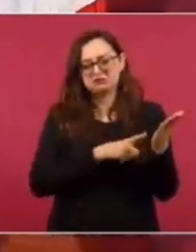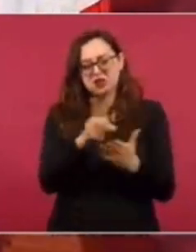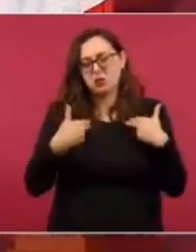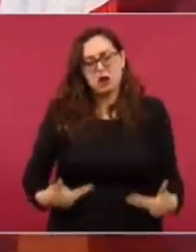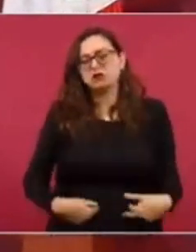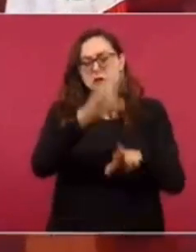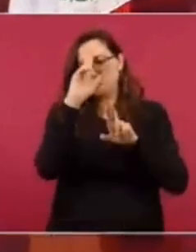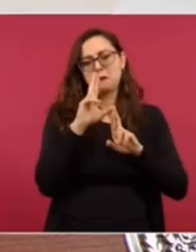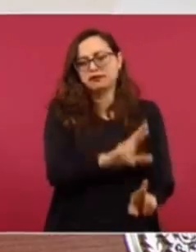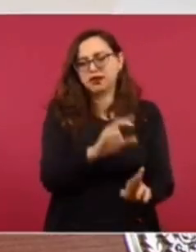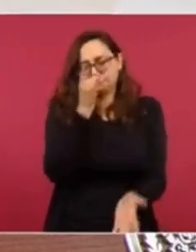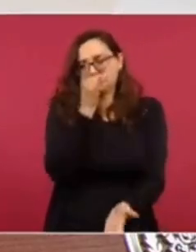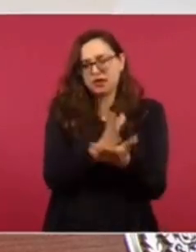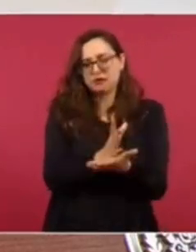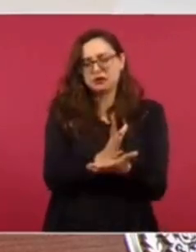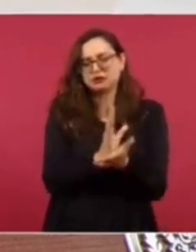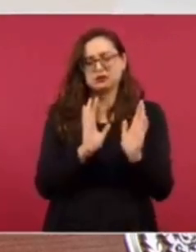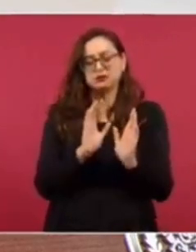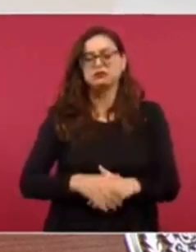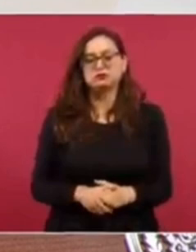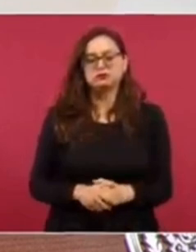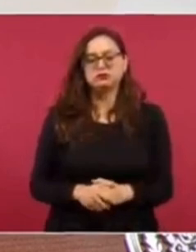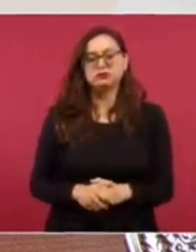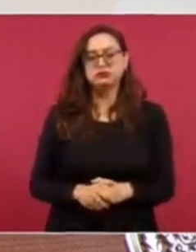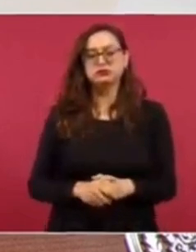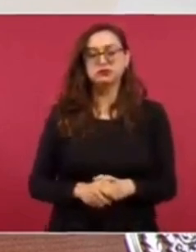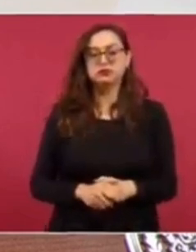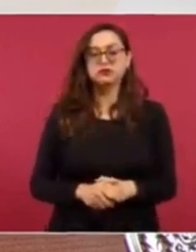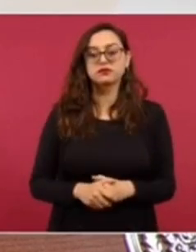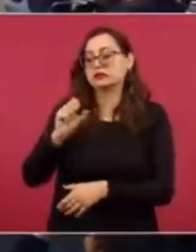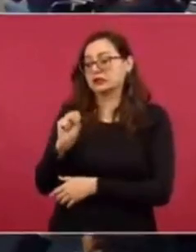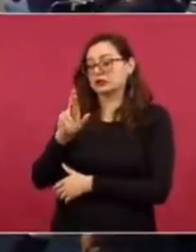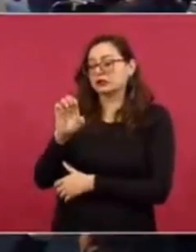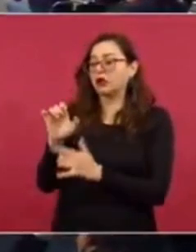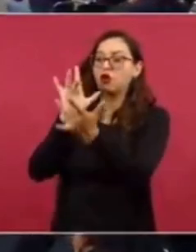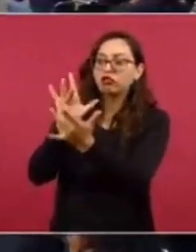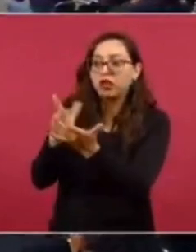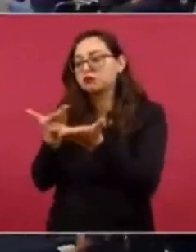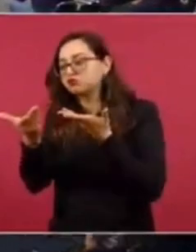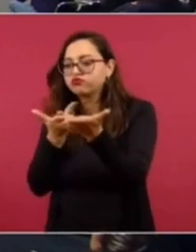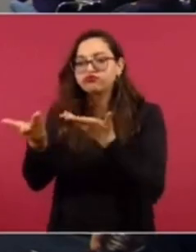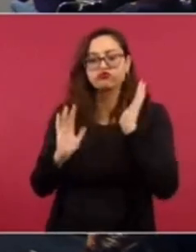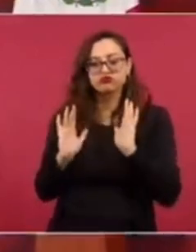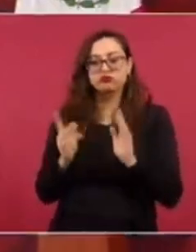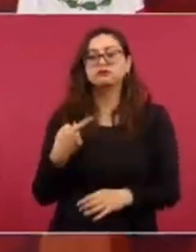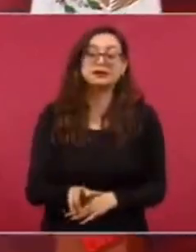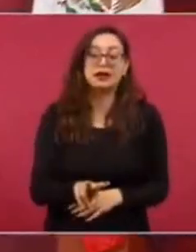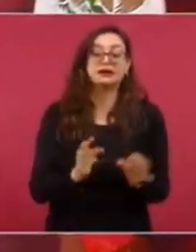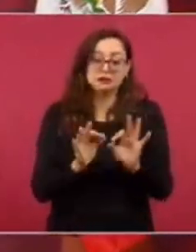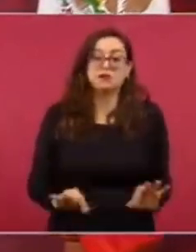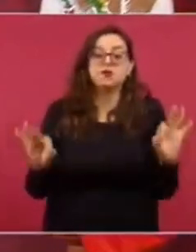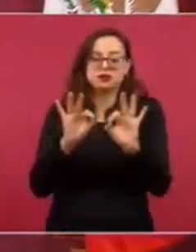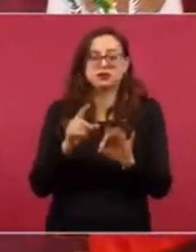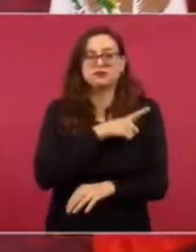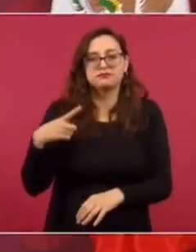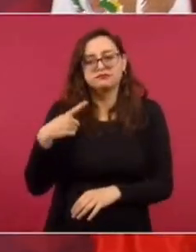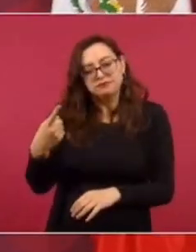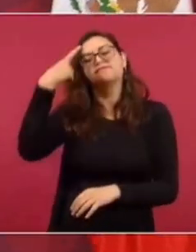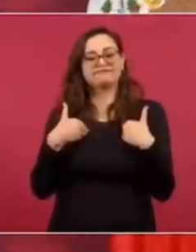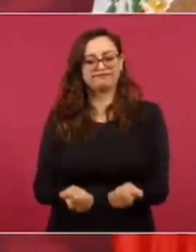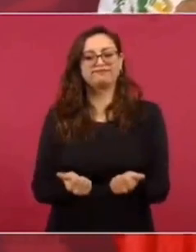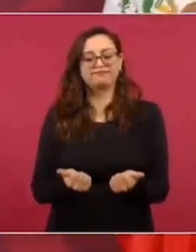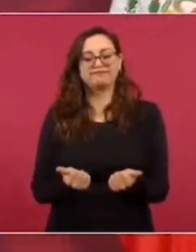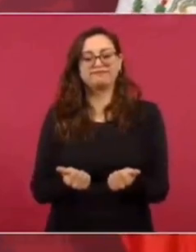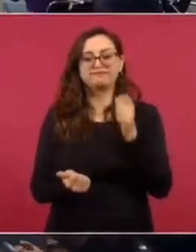humanos, que se actúe con legalidad. Pero sí es importante recoger la